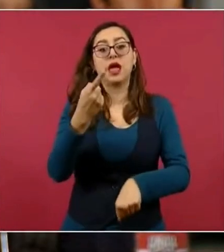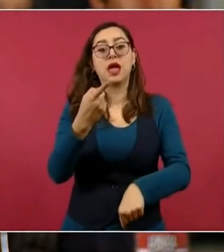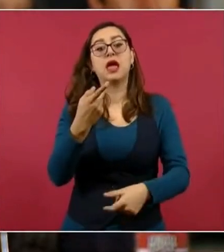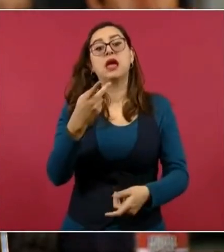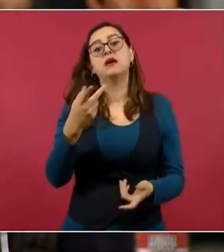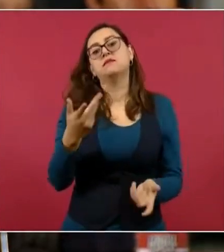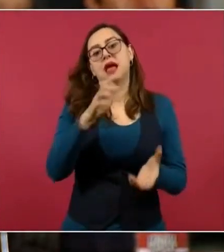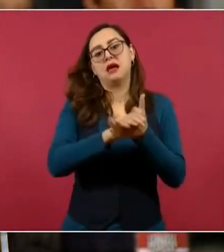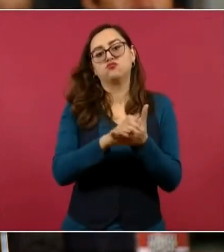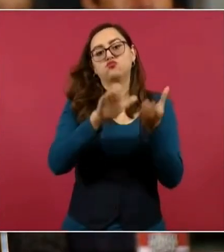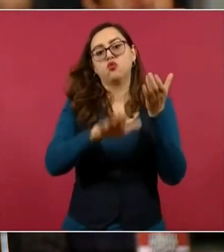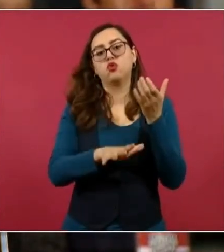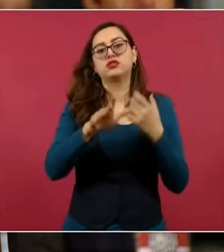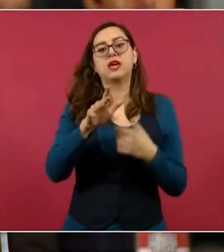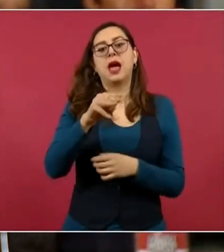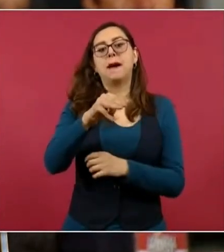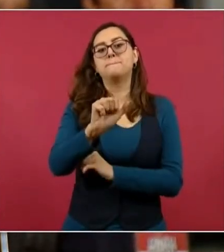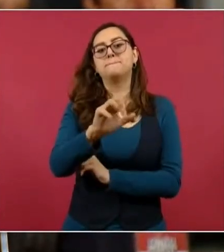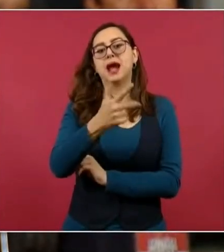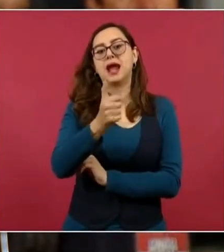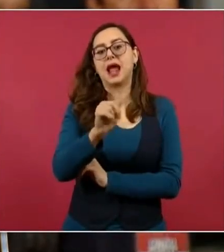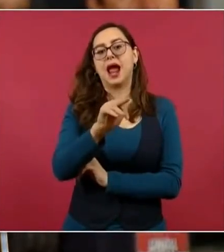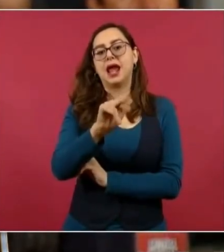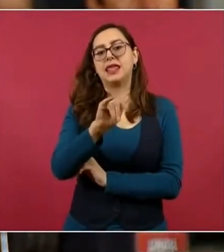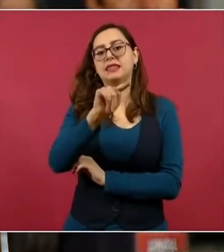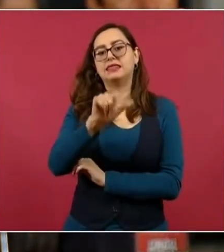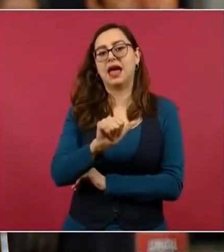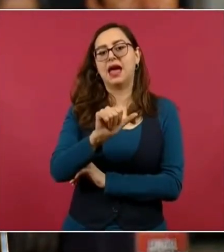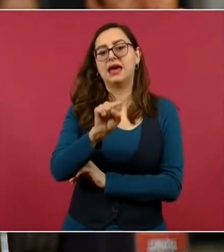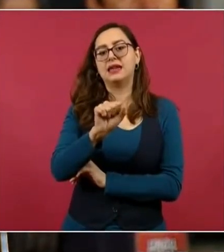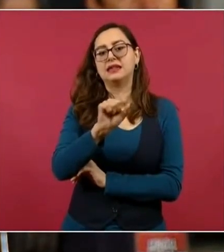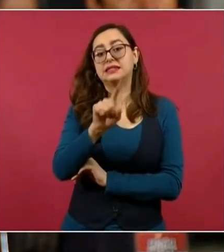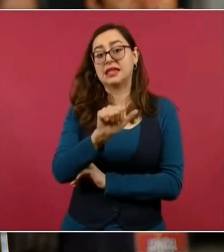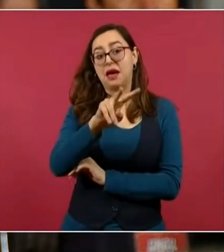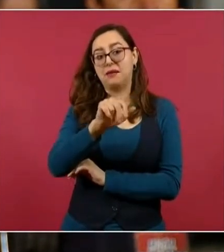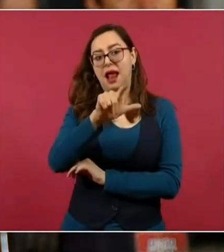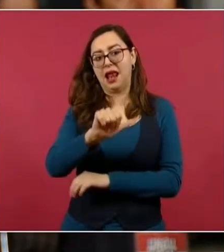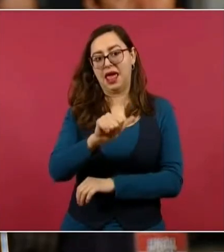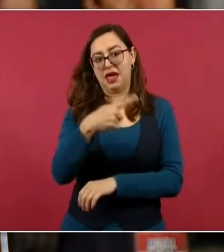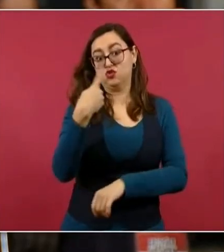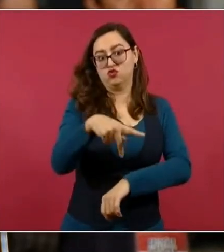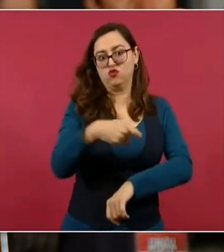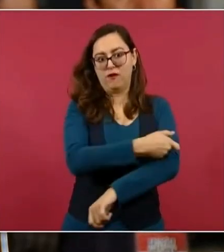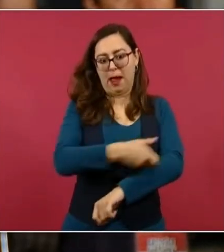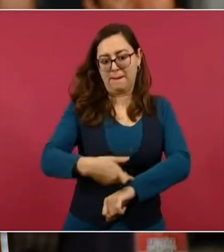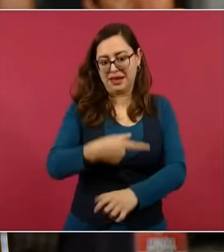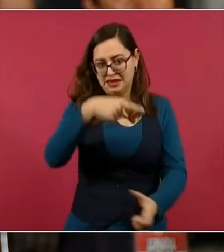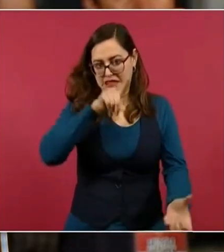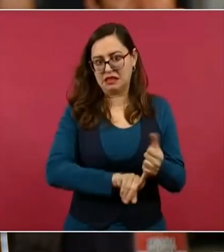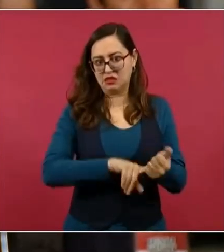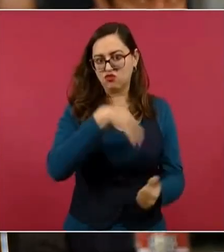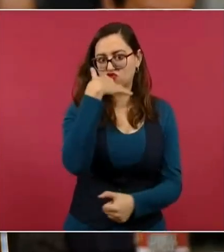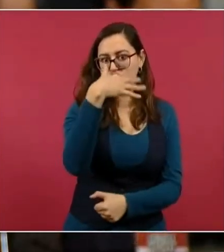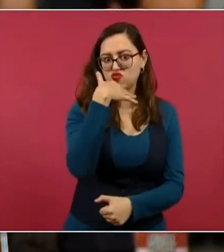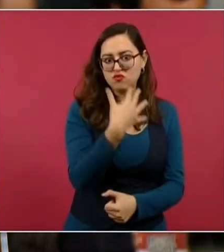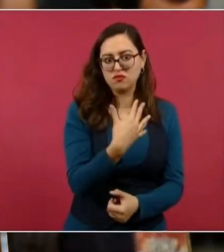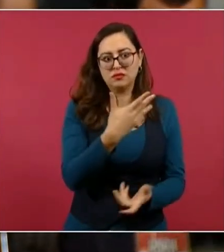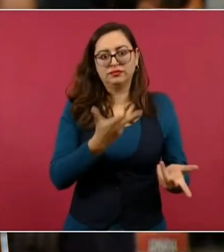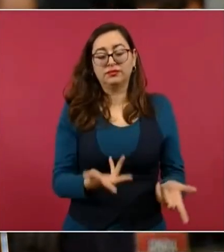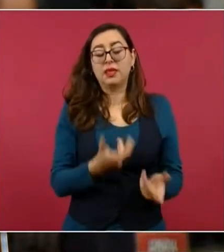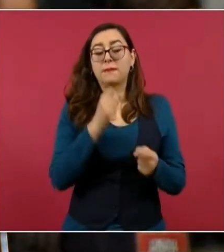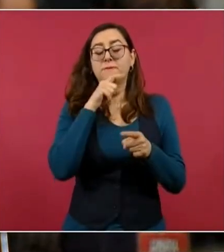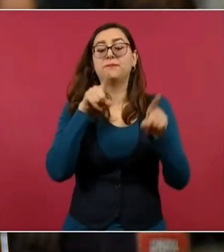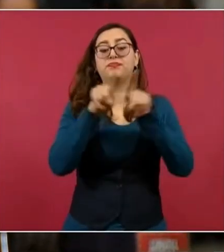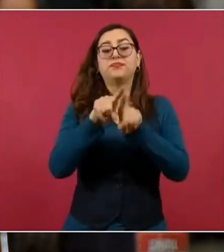esposa. Y en este mismo contexto, el director del Instituto Mexicano del Seguro Social en aquel momento,